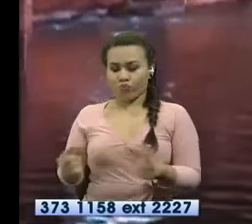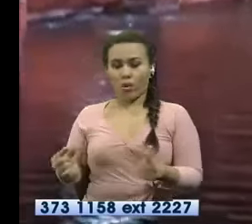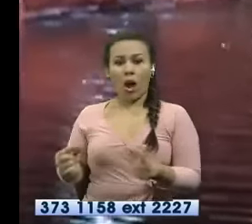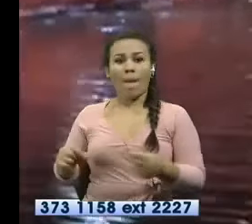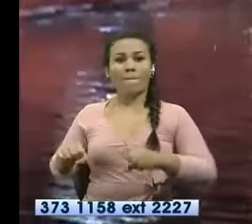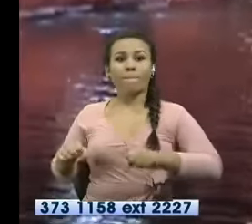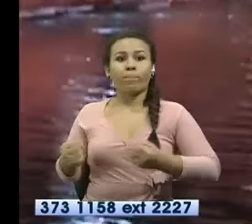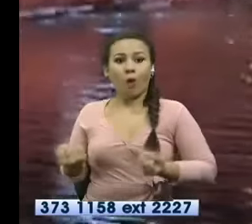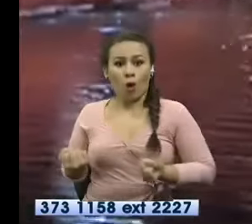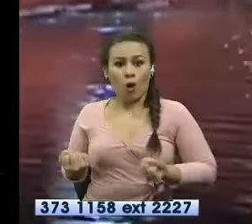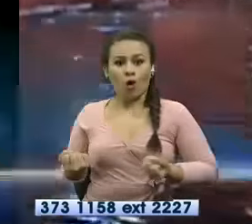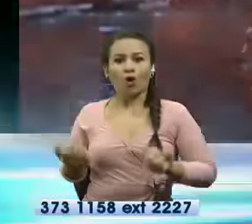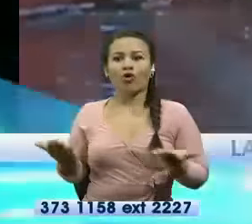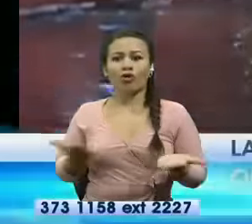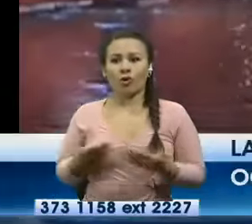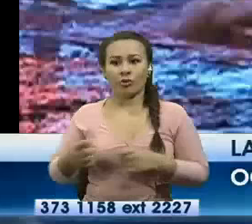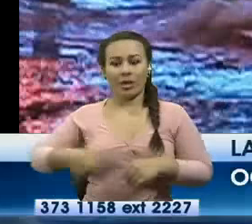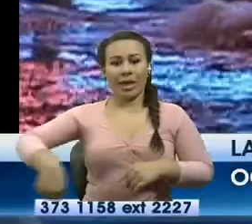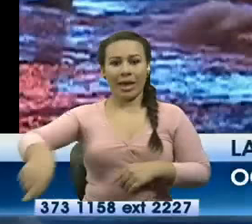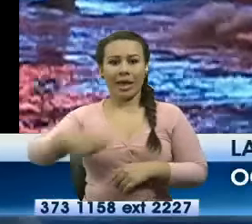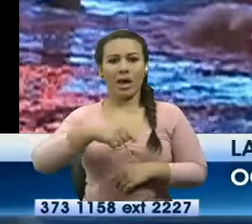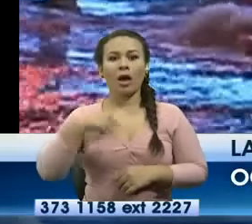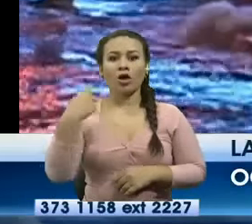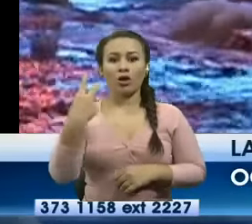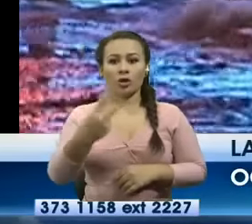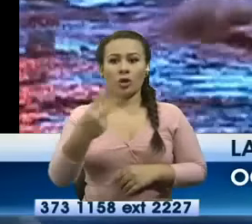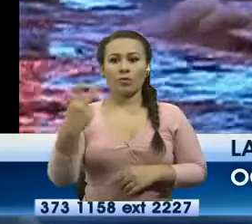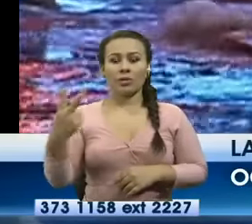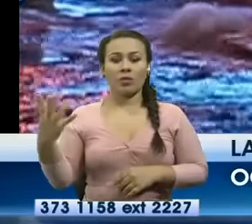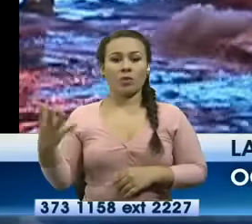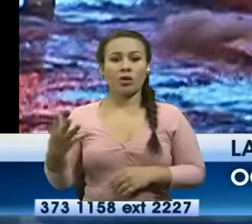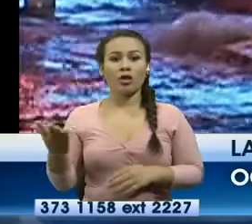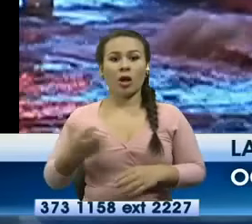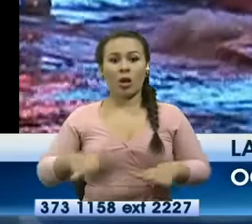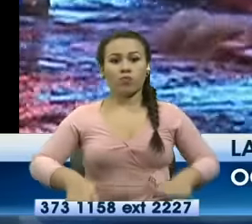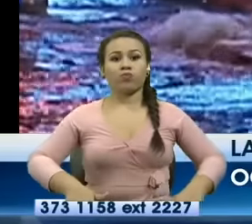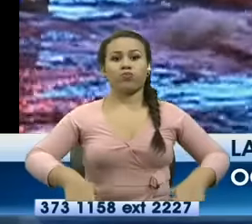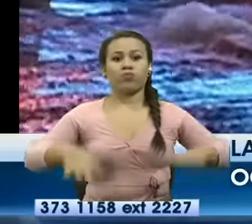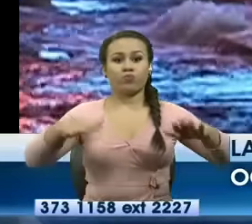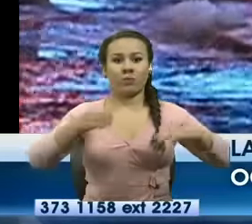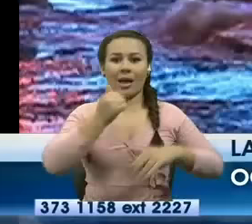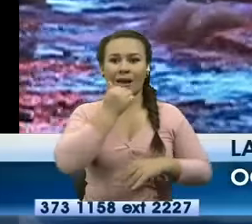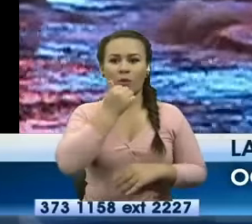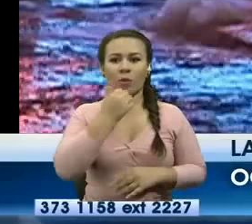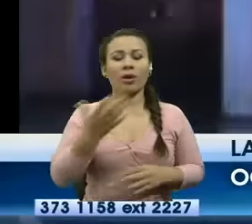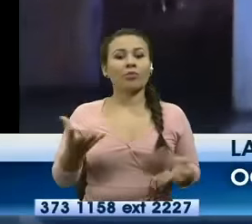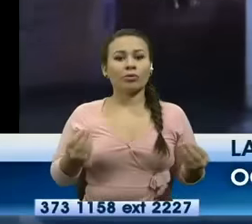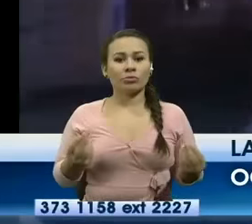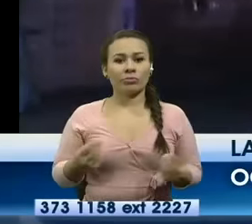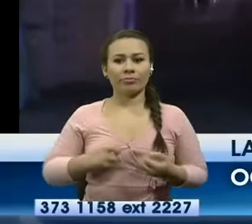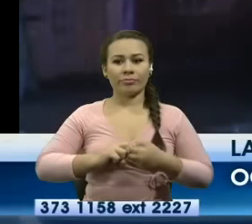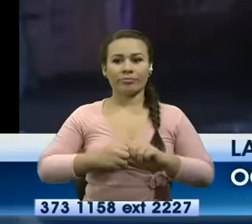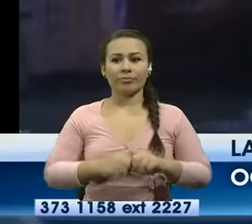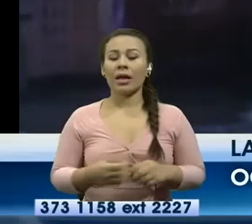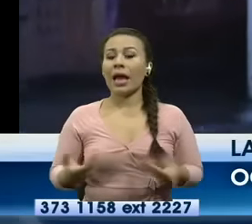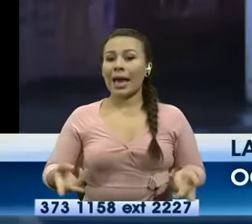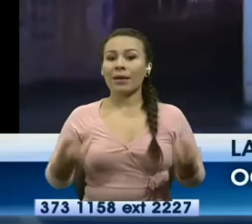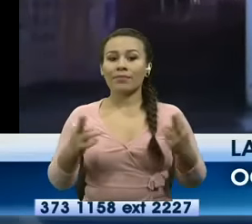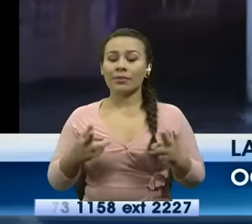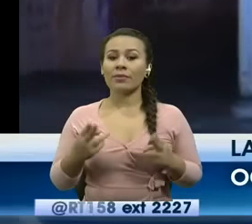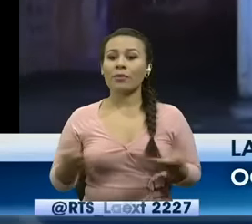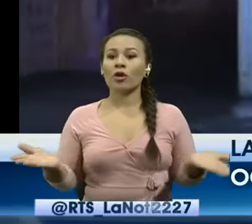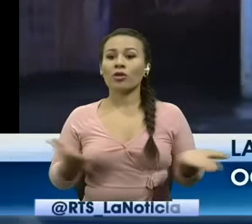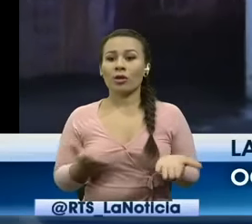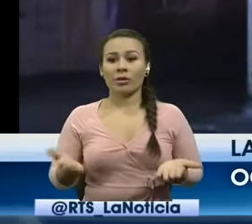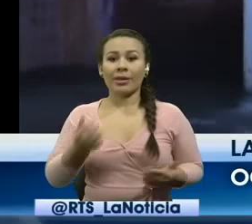224 de Vergeles que rápidamente inundó un buen tramo de la cuadra inclusive esa agua